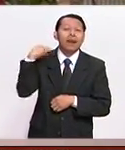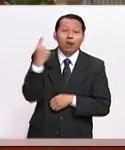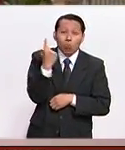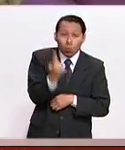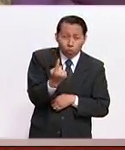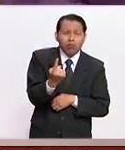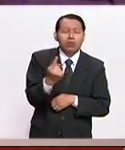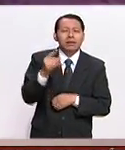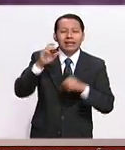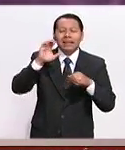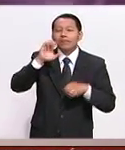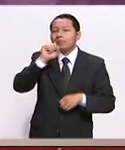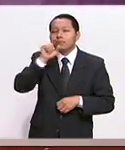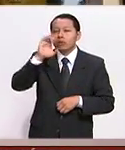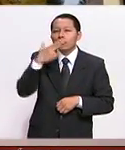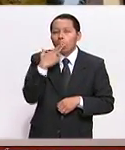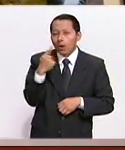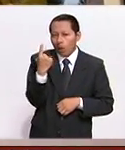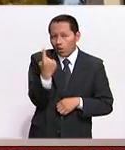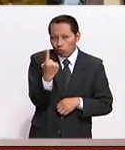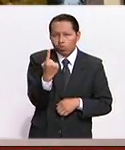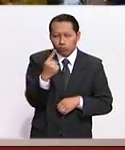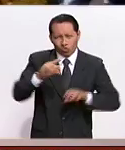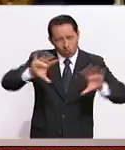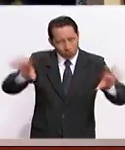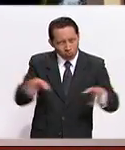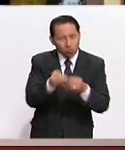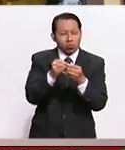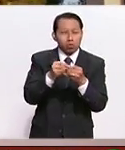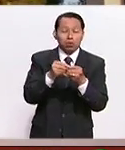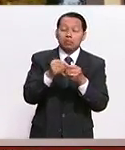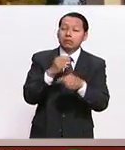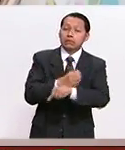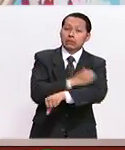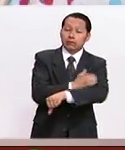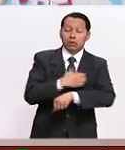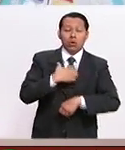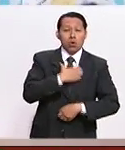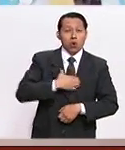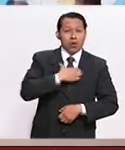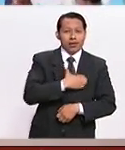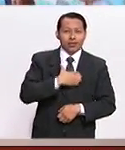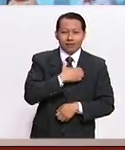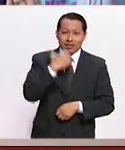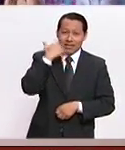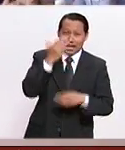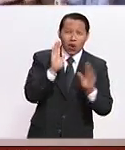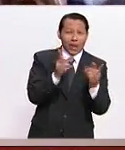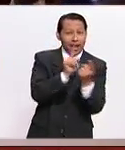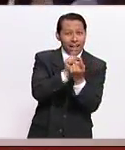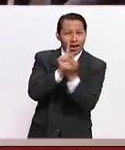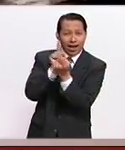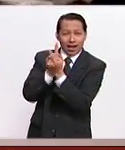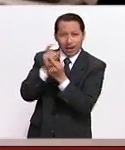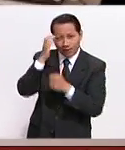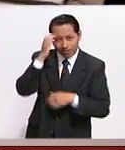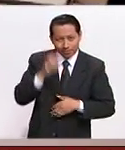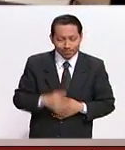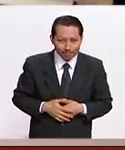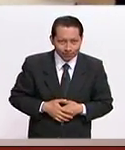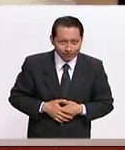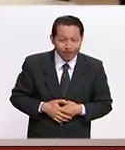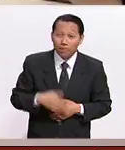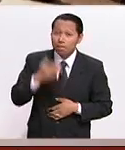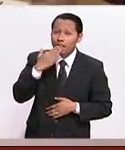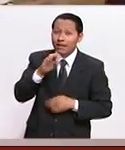Chihuahua. Y, pues, estoy muy contento, muy contento y con ganas de conocerlos. Muy bien, Edwin